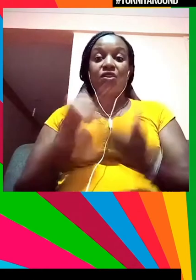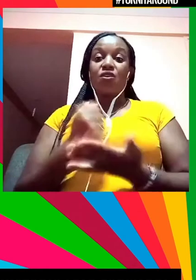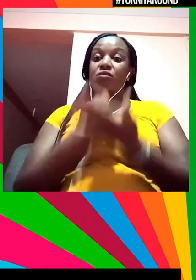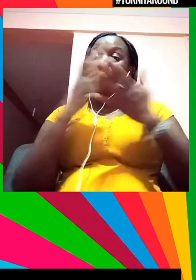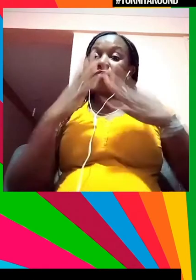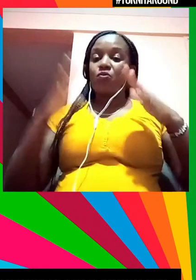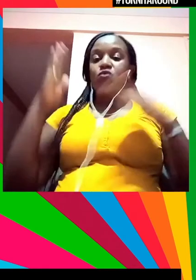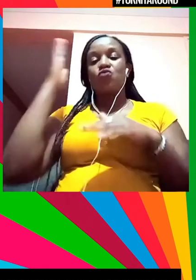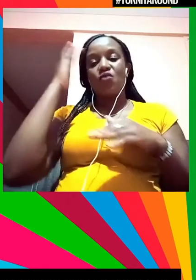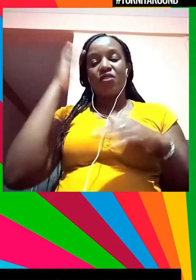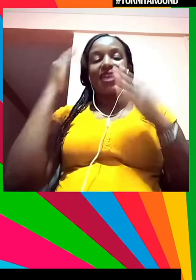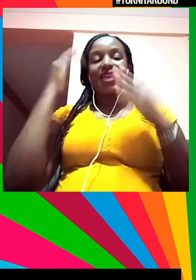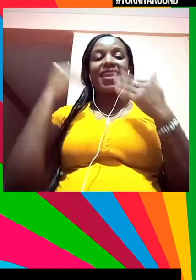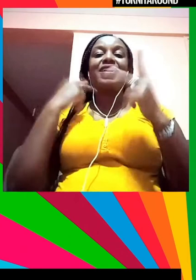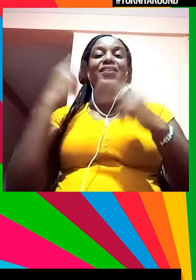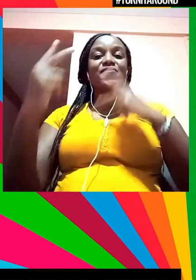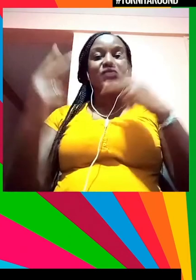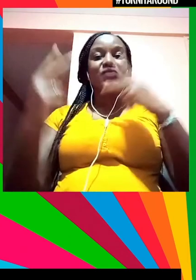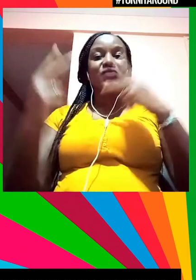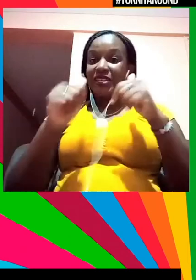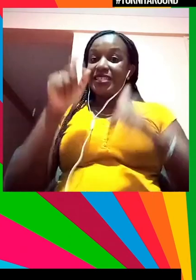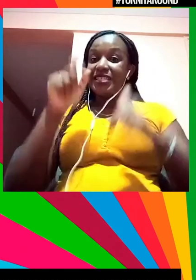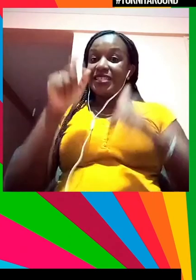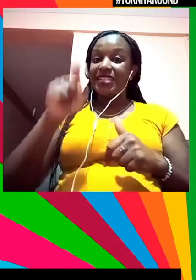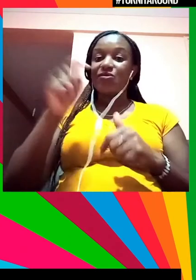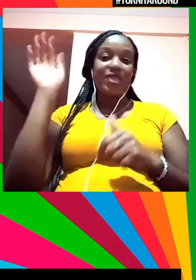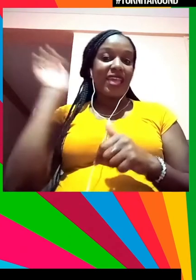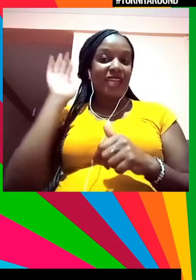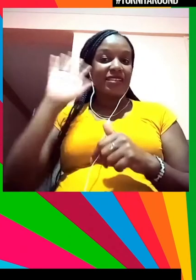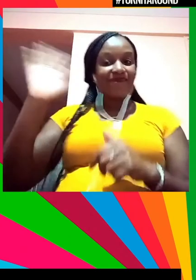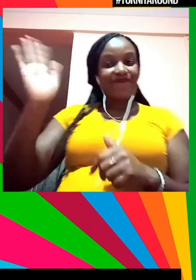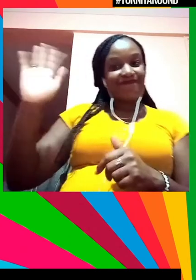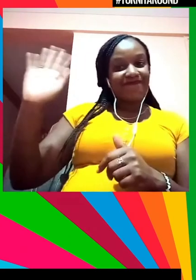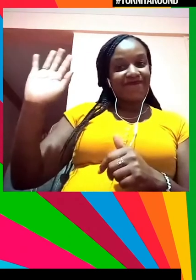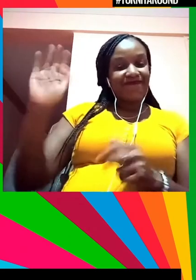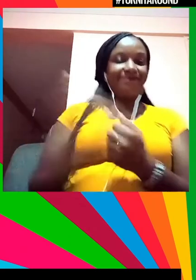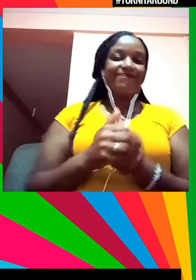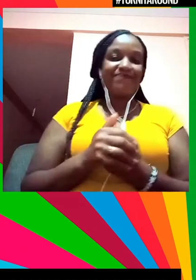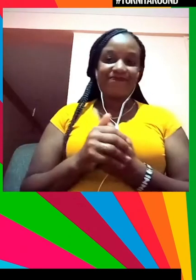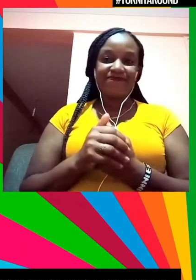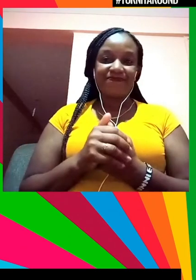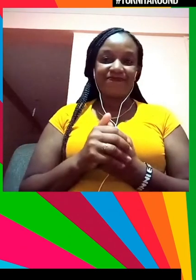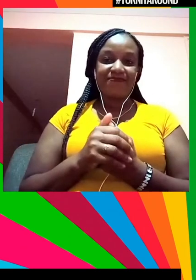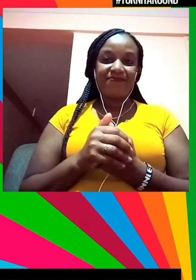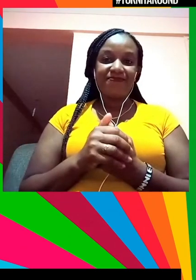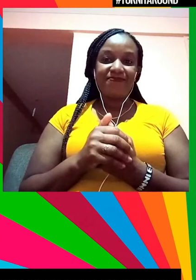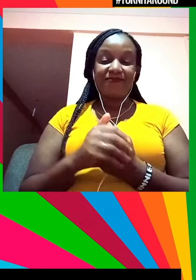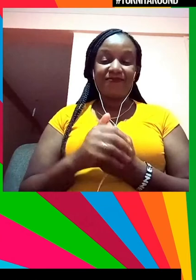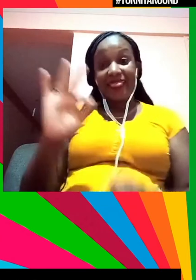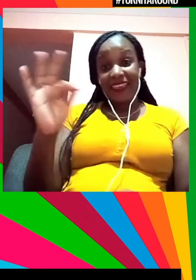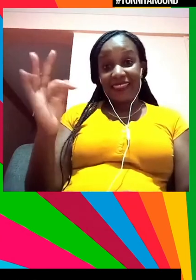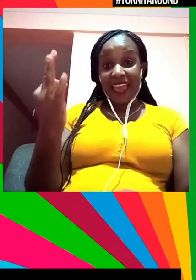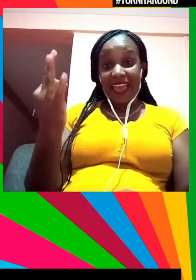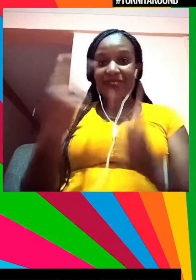voz que merece ser escuchada. Bienvenida Natasha. Un placer verte. Nuestra